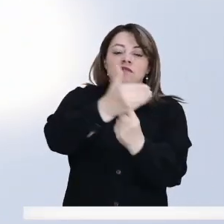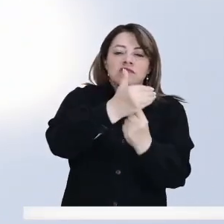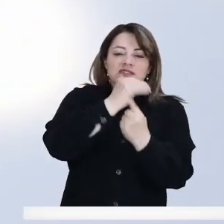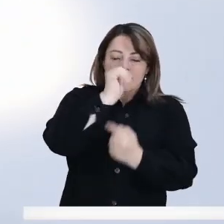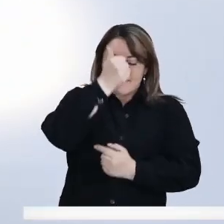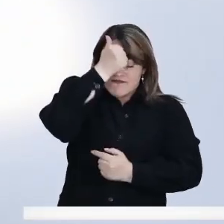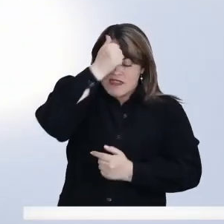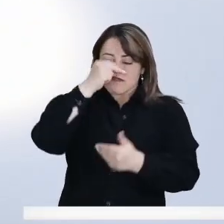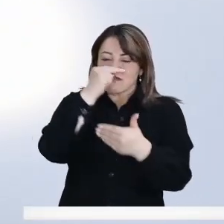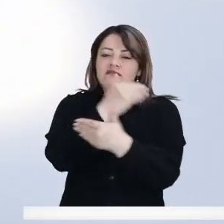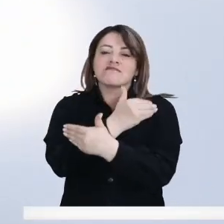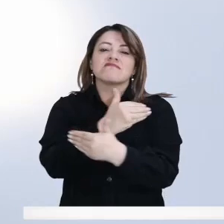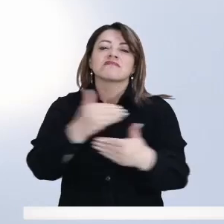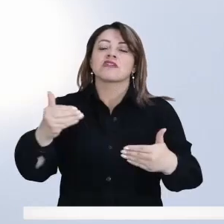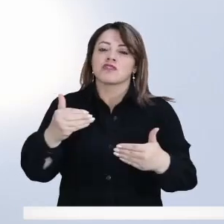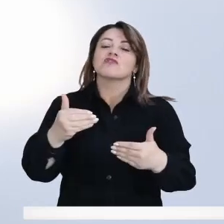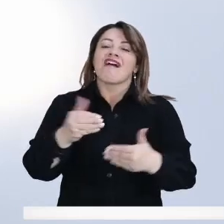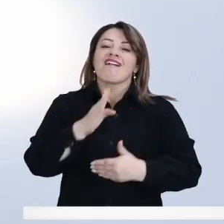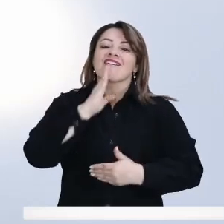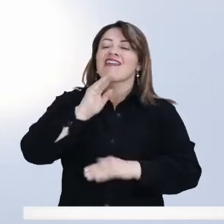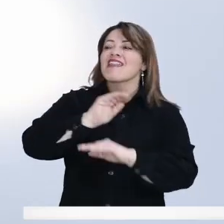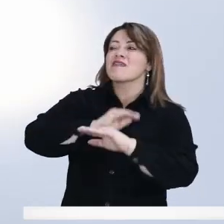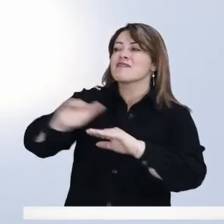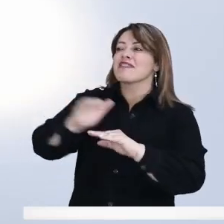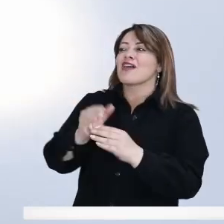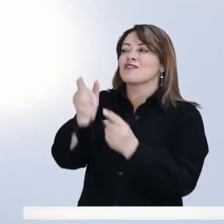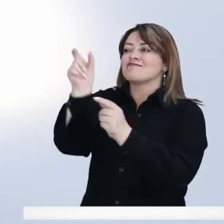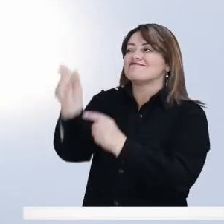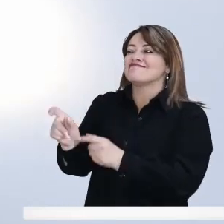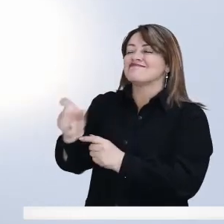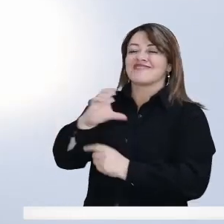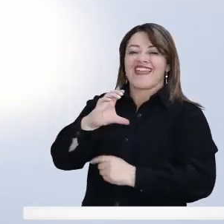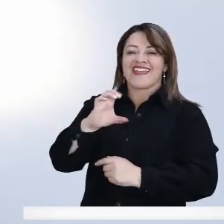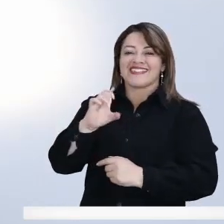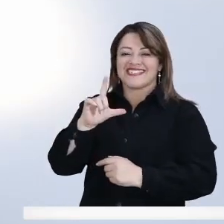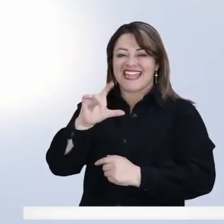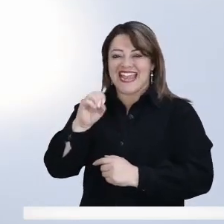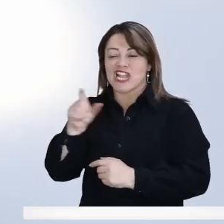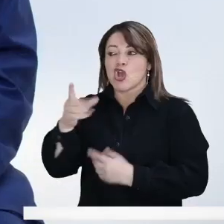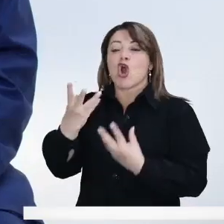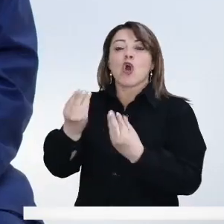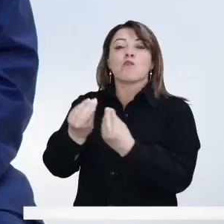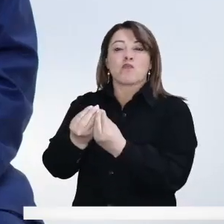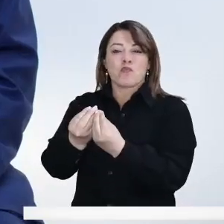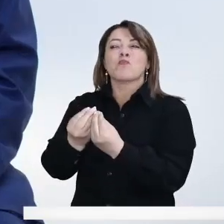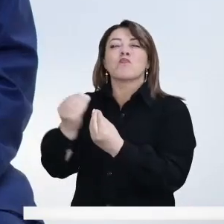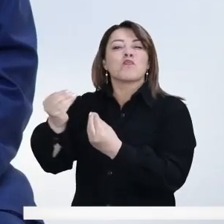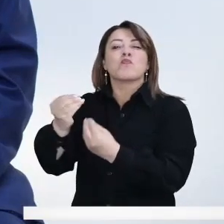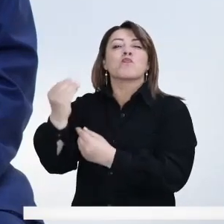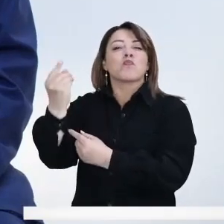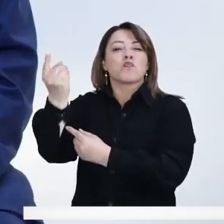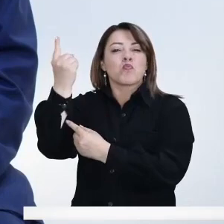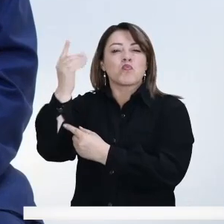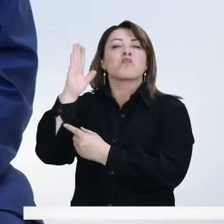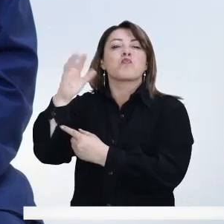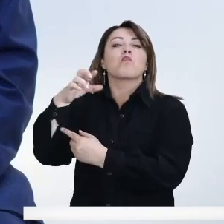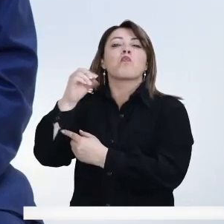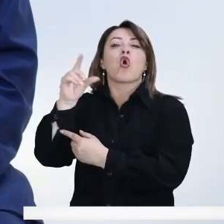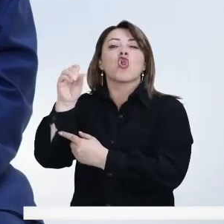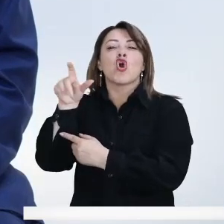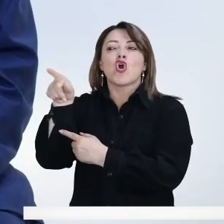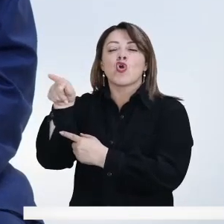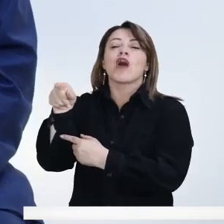una prioridad para toda sociedad, nos acompaña el concejal Celio Nieves del Polo Democrático. Él es